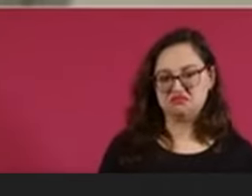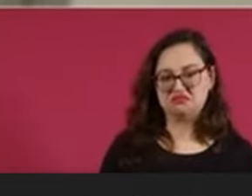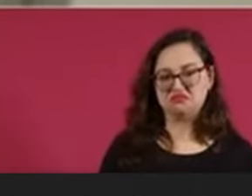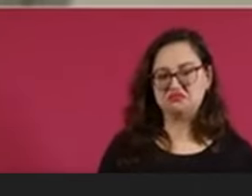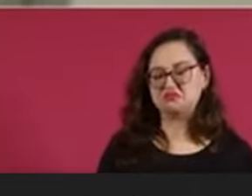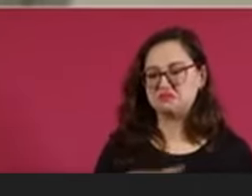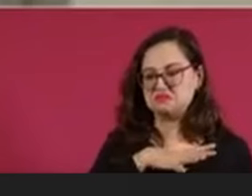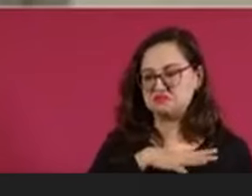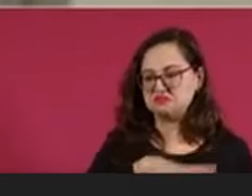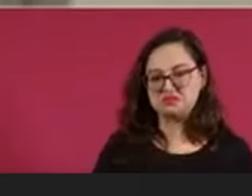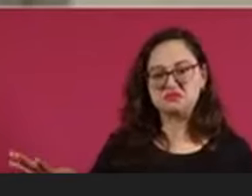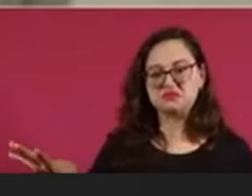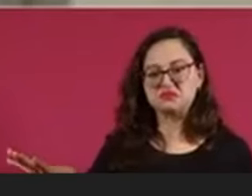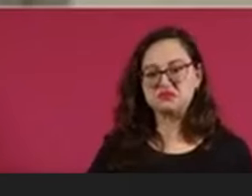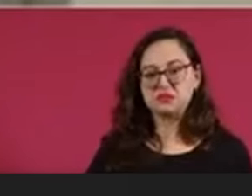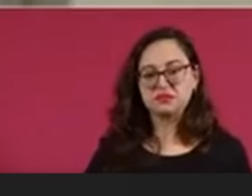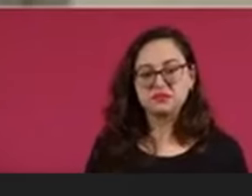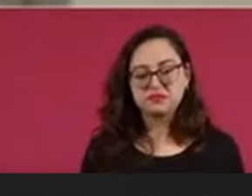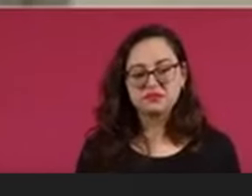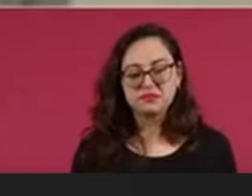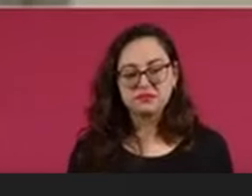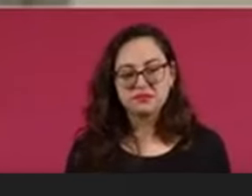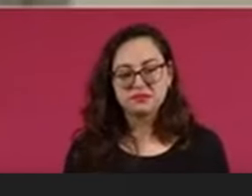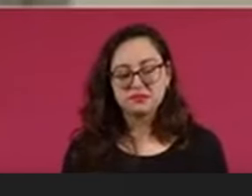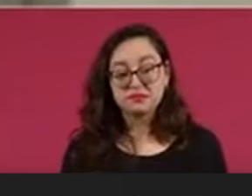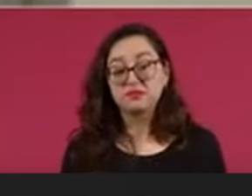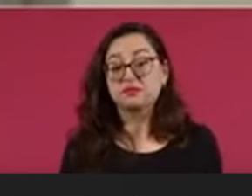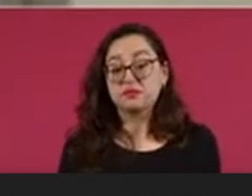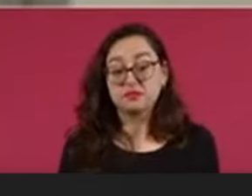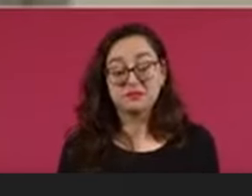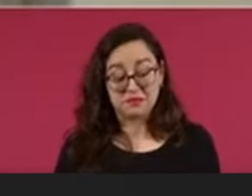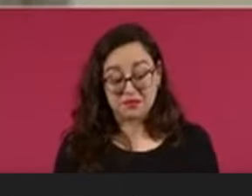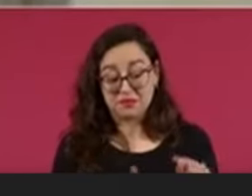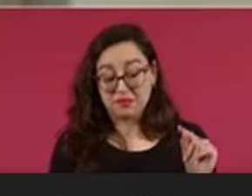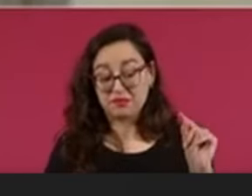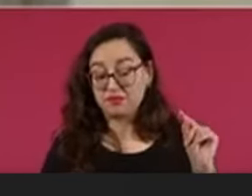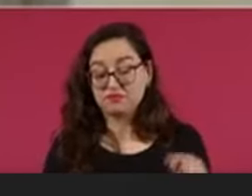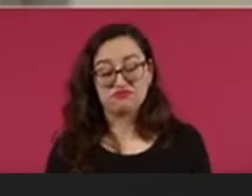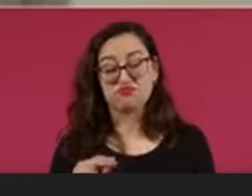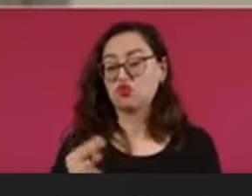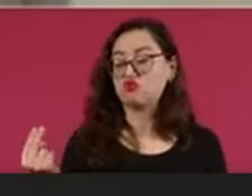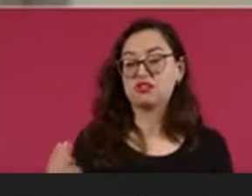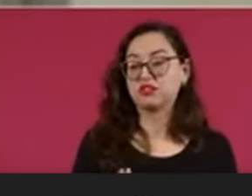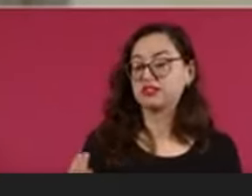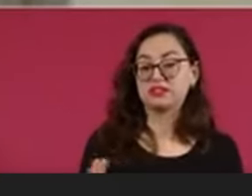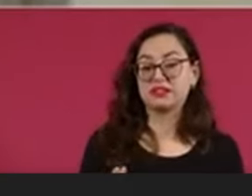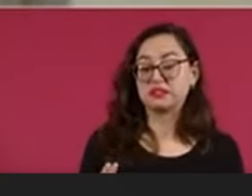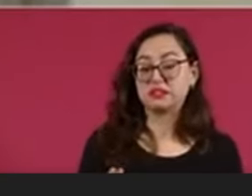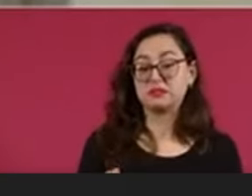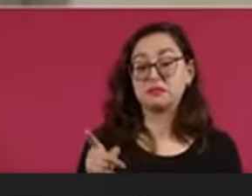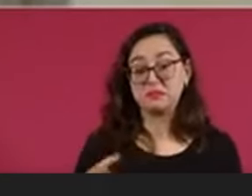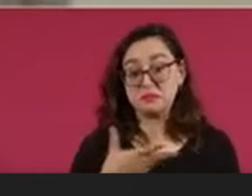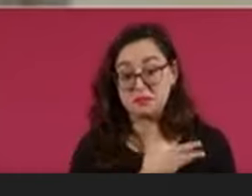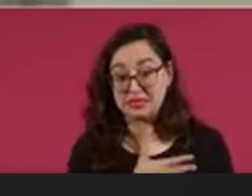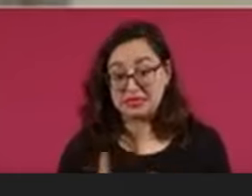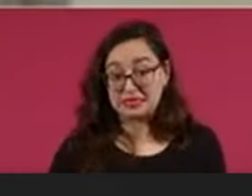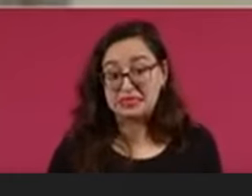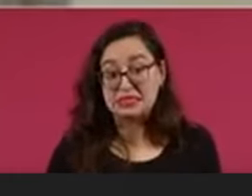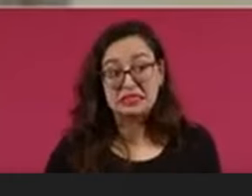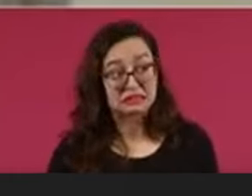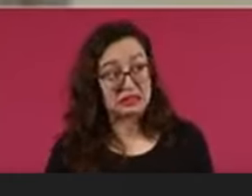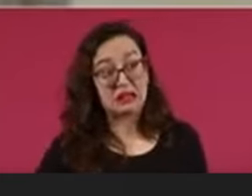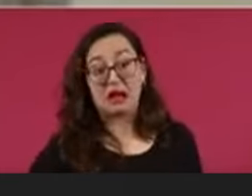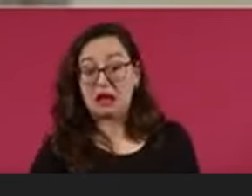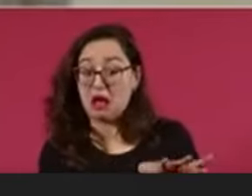y nuestro país no merece ser gobernado por alguien que no